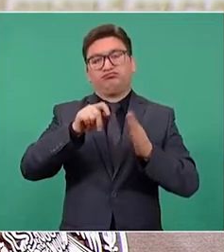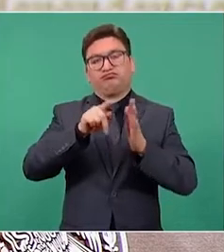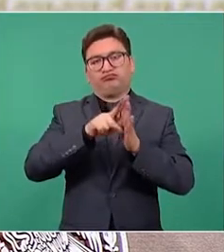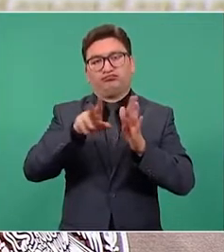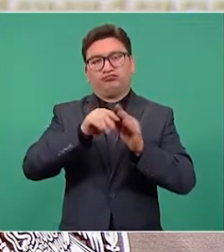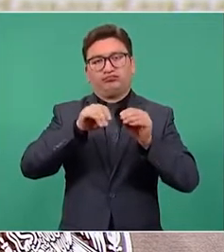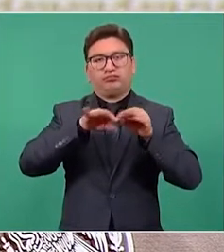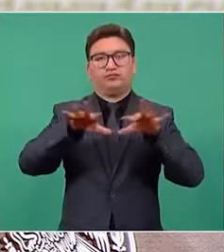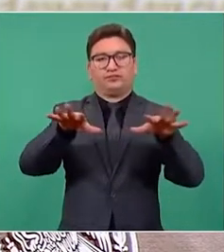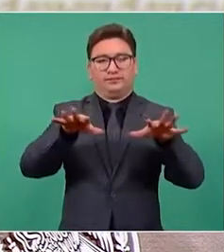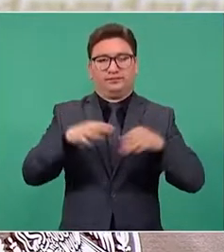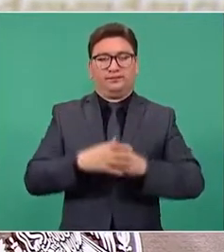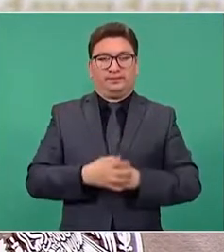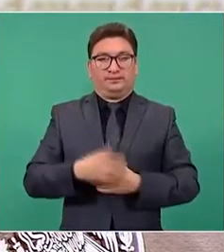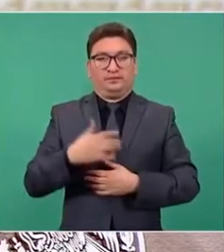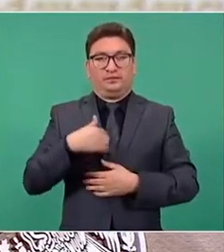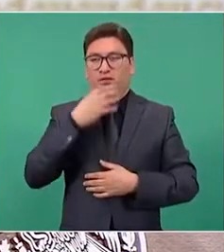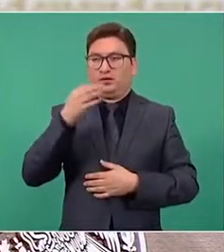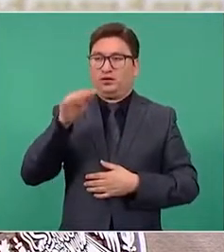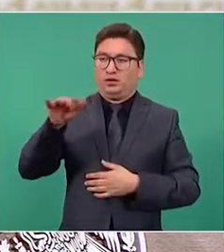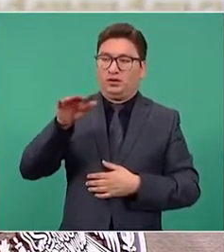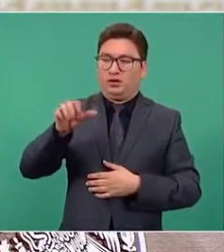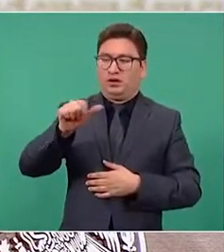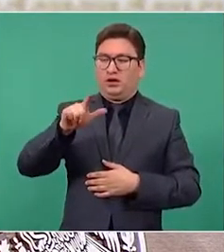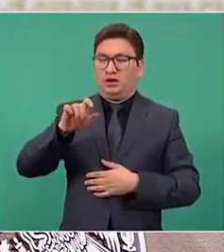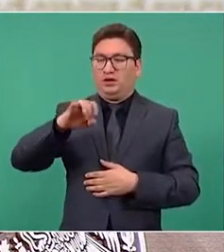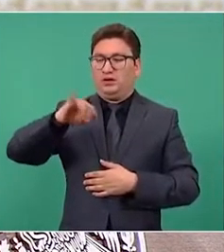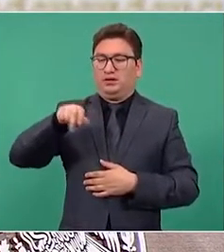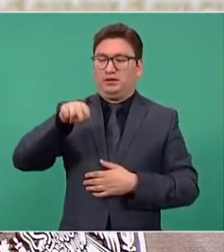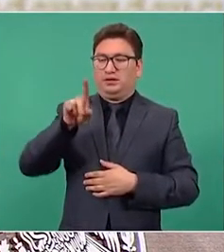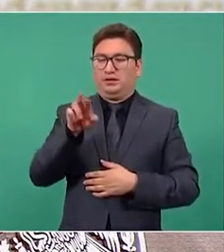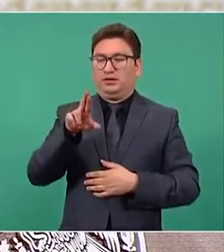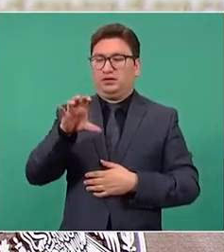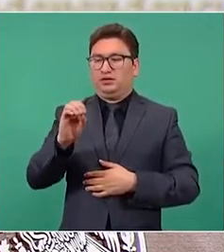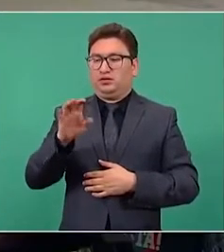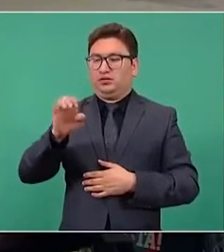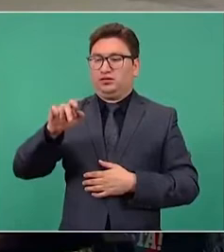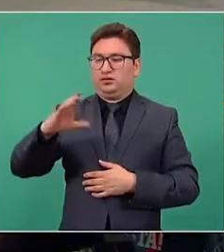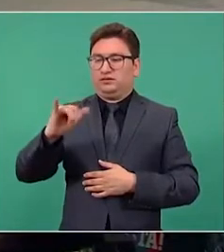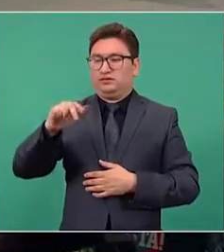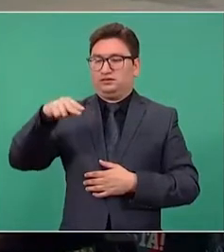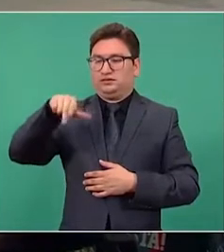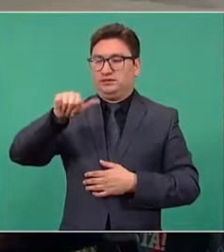Y le voy a pedir a Alejandro Encinas que